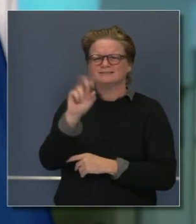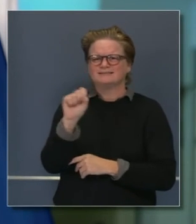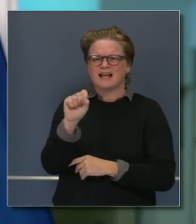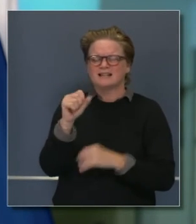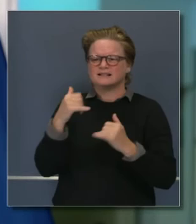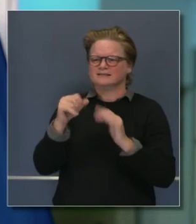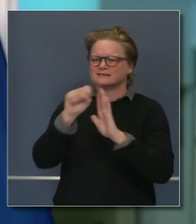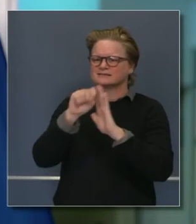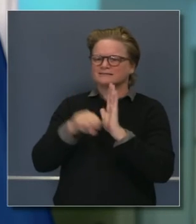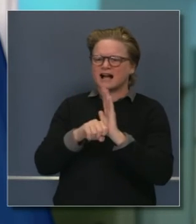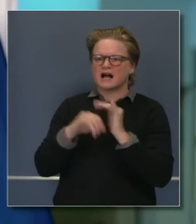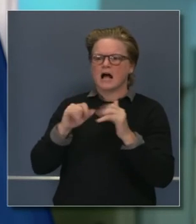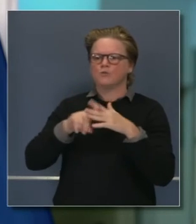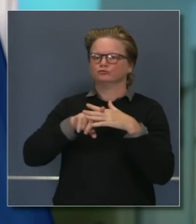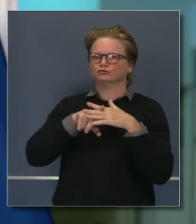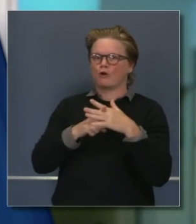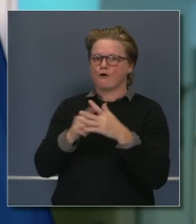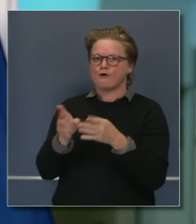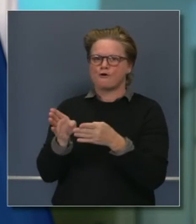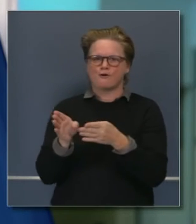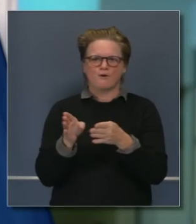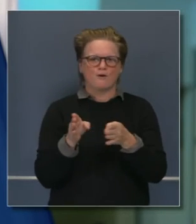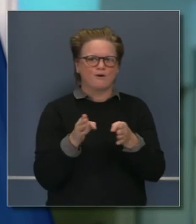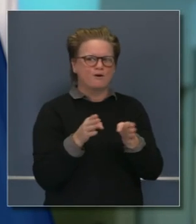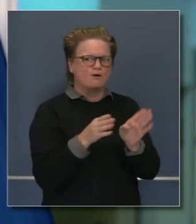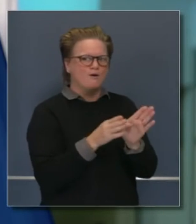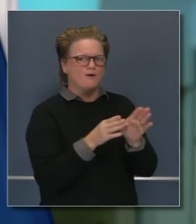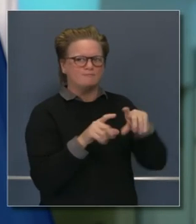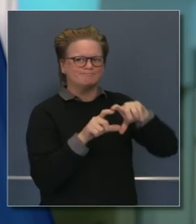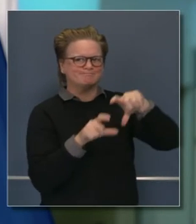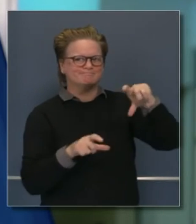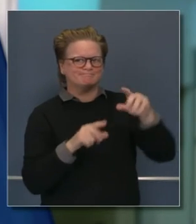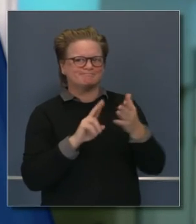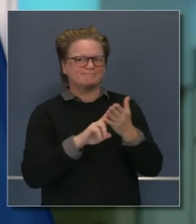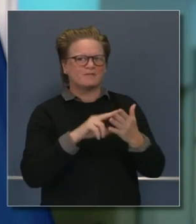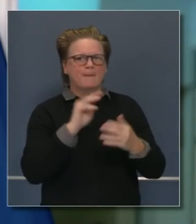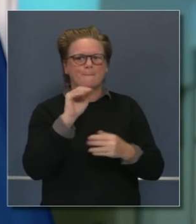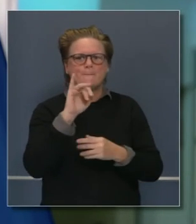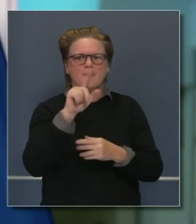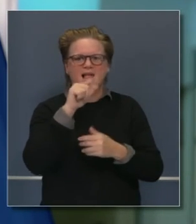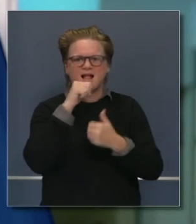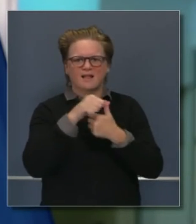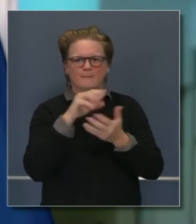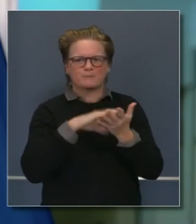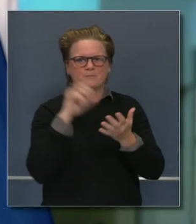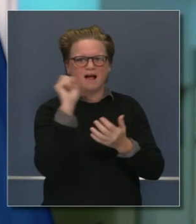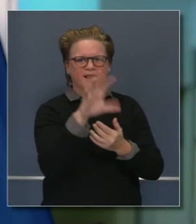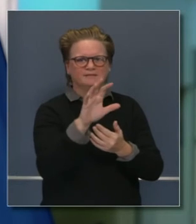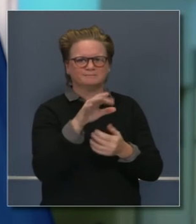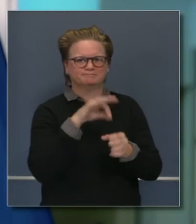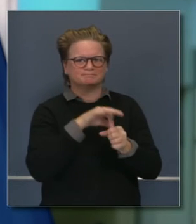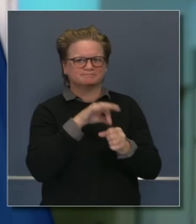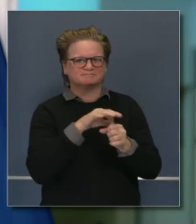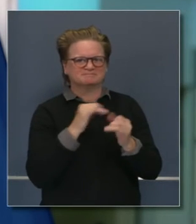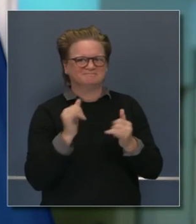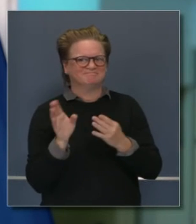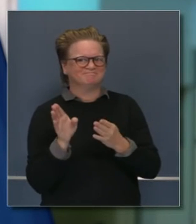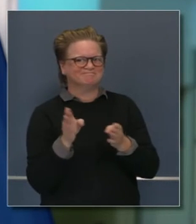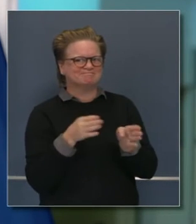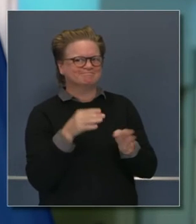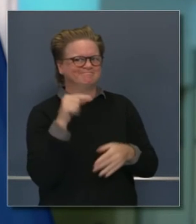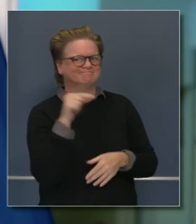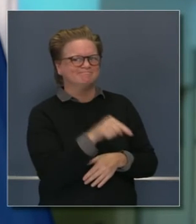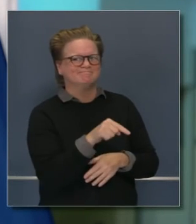Antes de la elección del 2020, más y más personas votan por correo. Más y más estados como Utah y otros